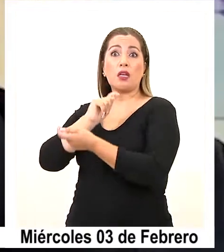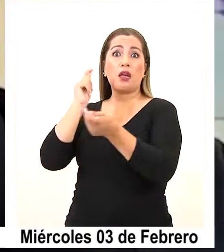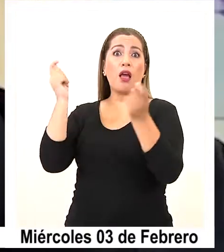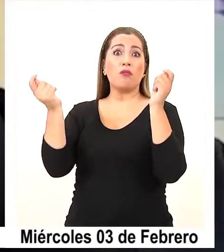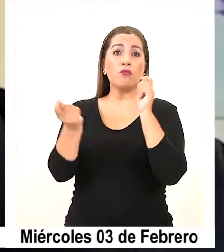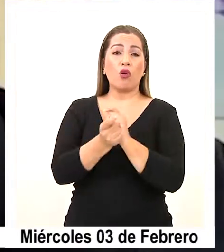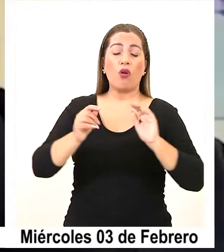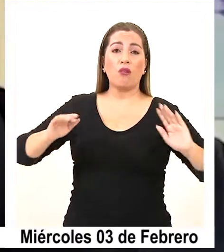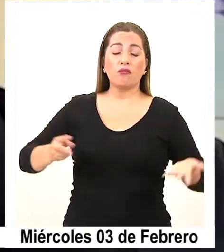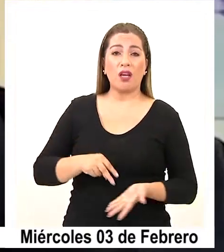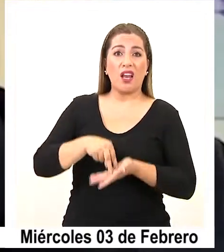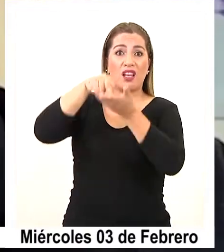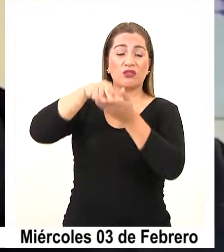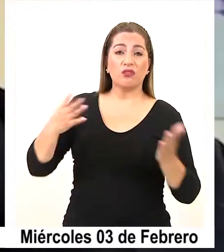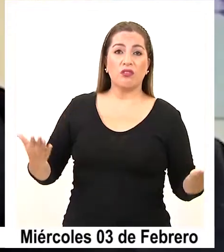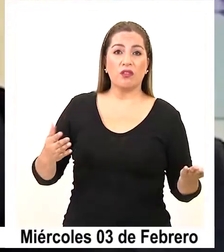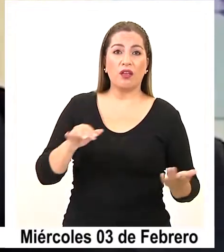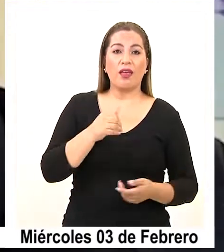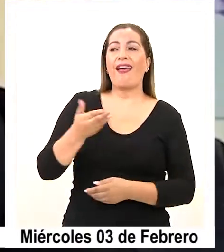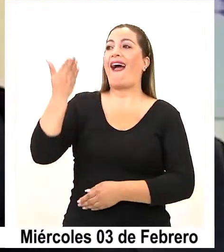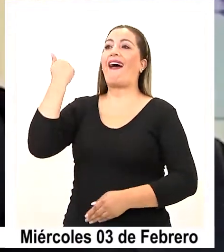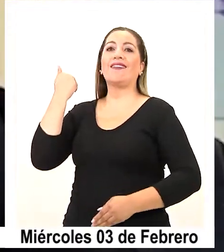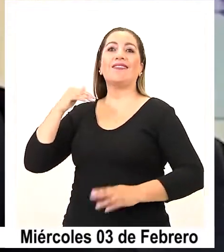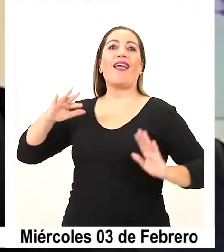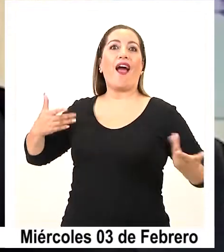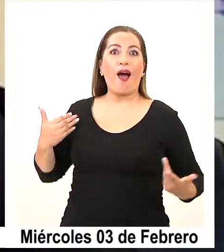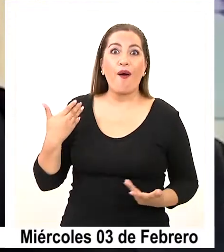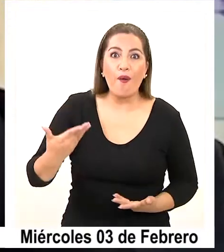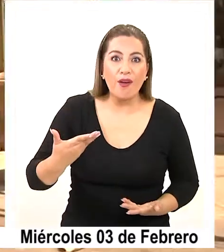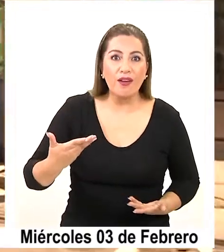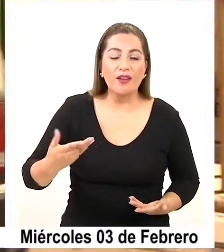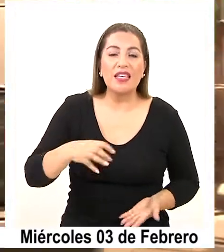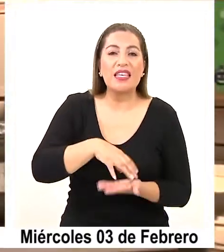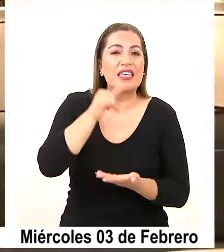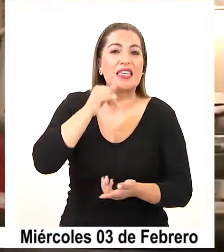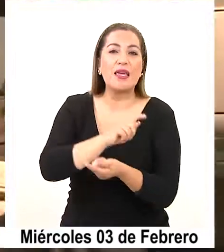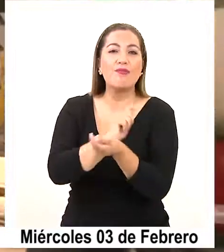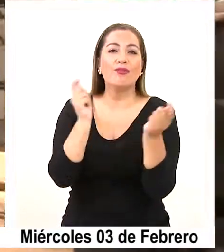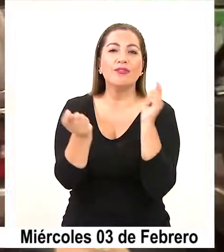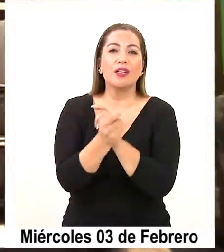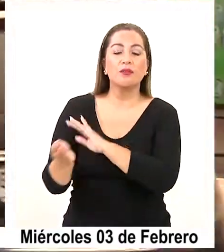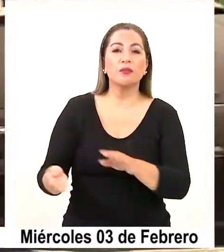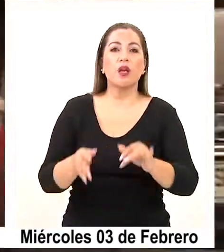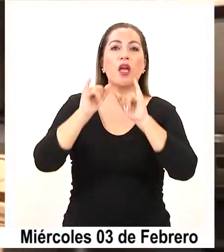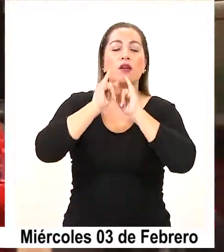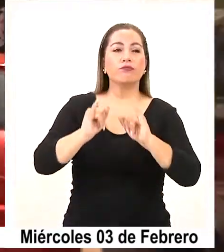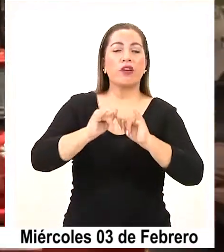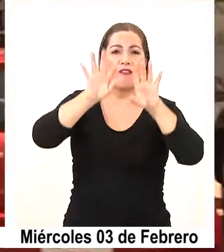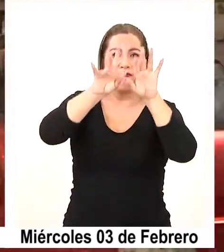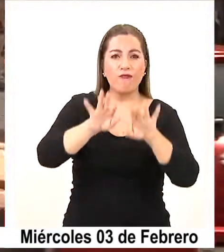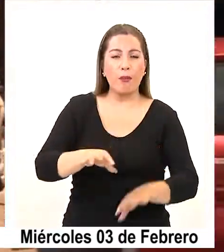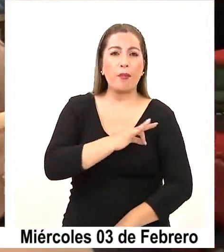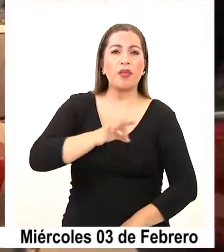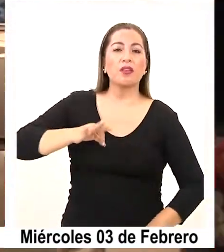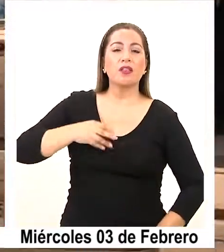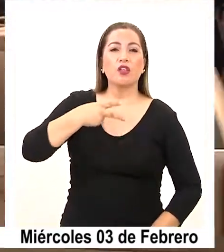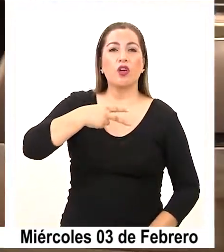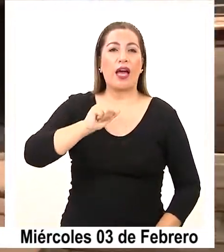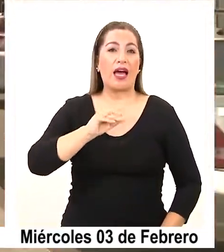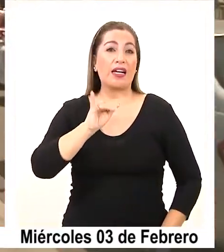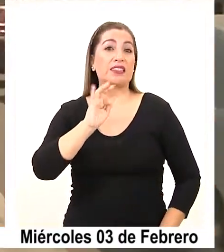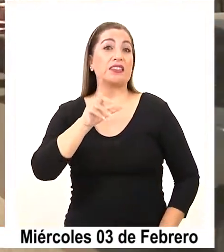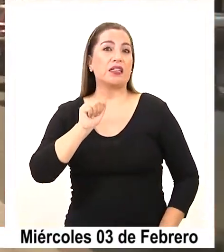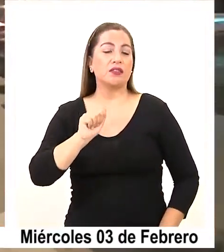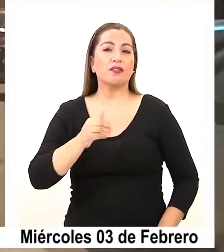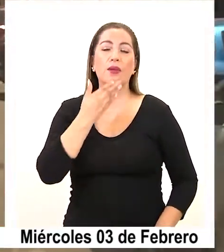franca, antes y después de la zona franca, es lo que es esta ciudad. El informe que se le hizo llegar al ministro de Hacienda